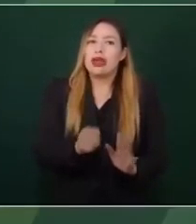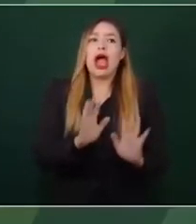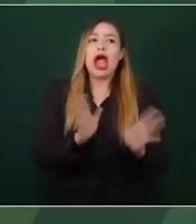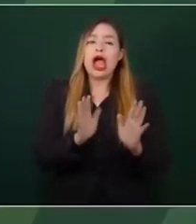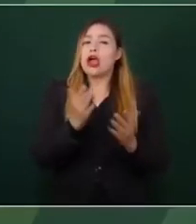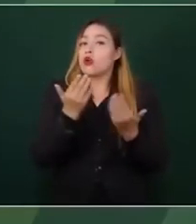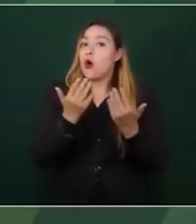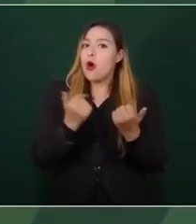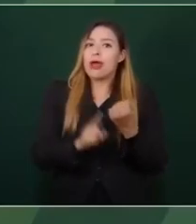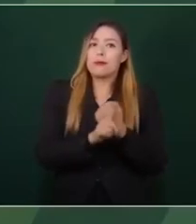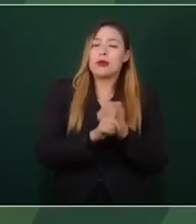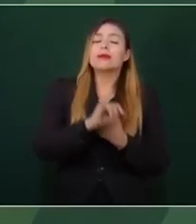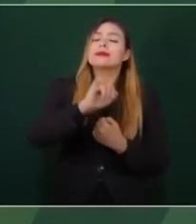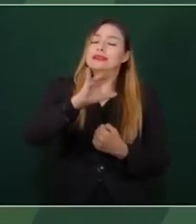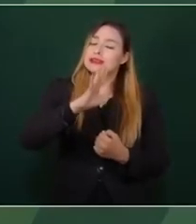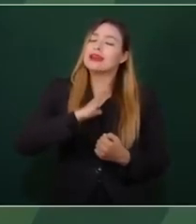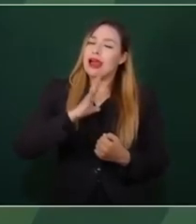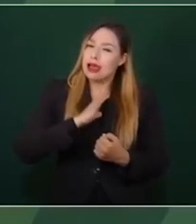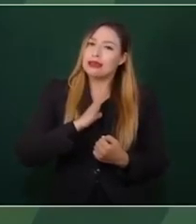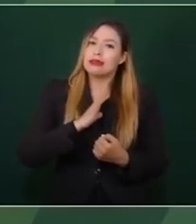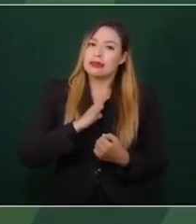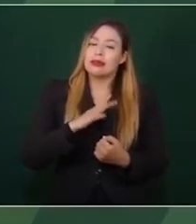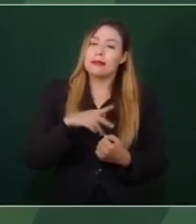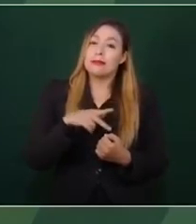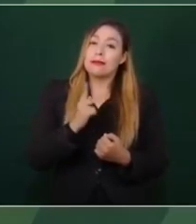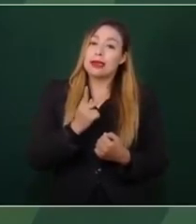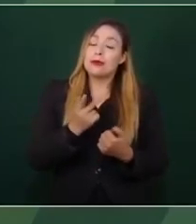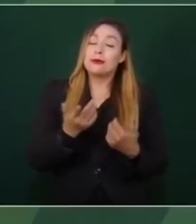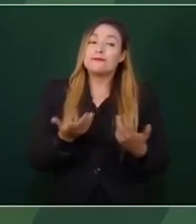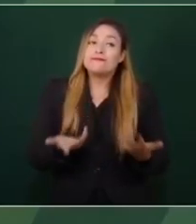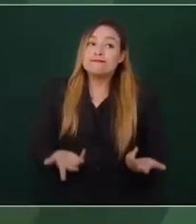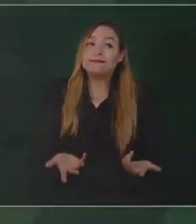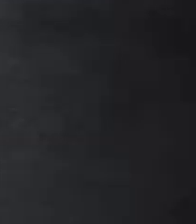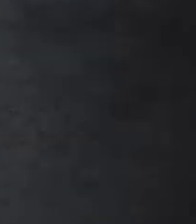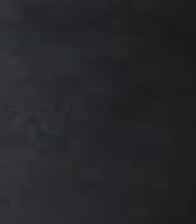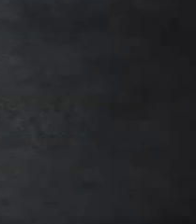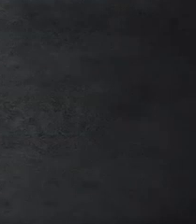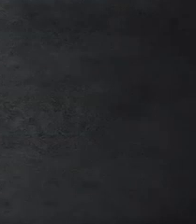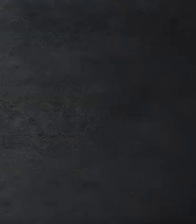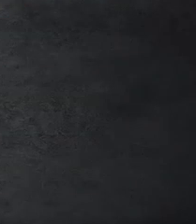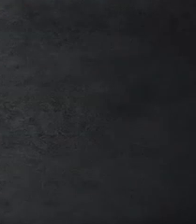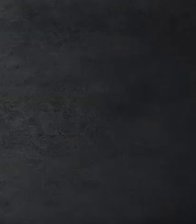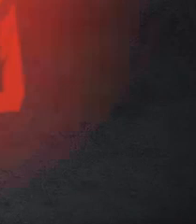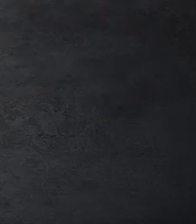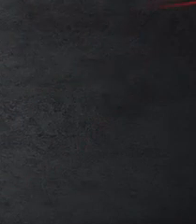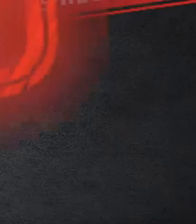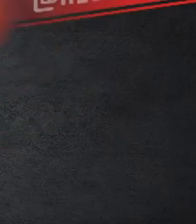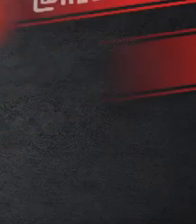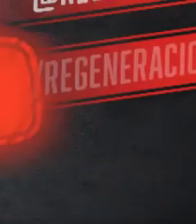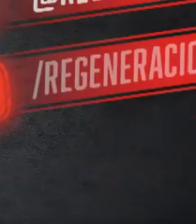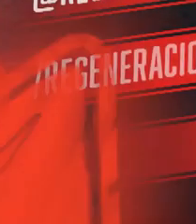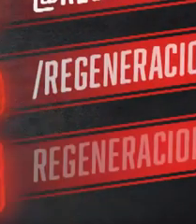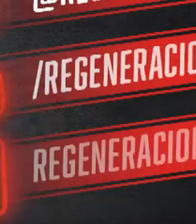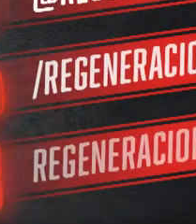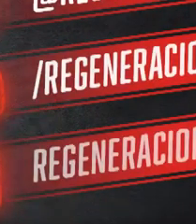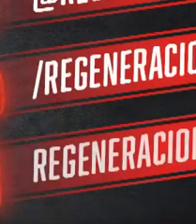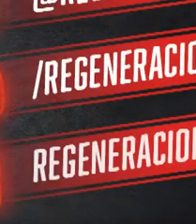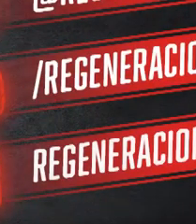sino que se… No